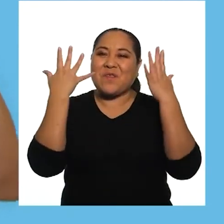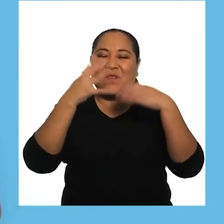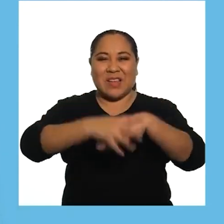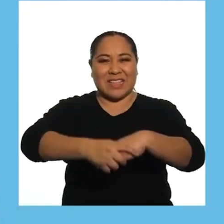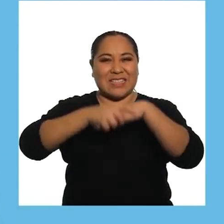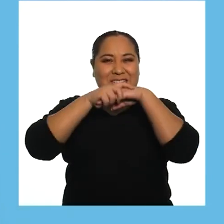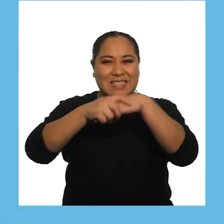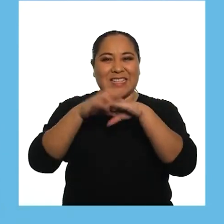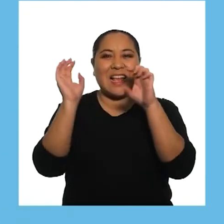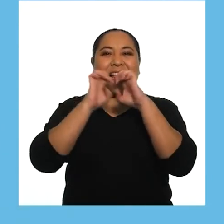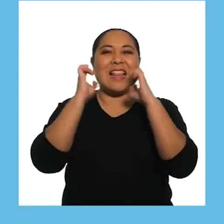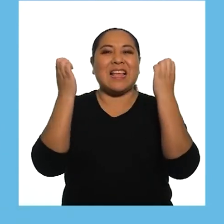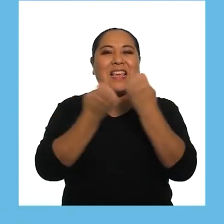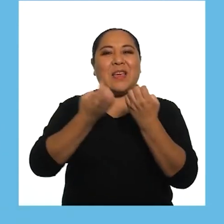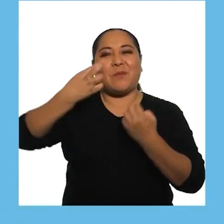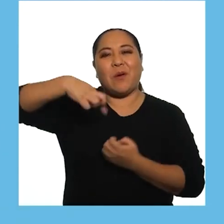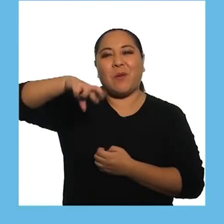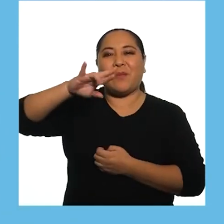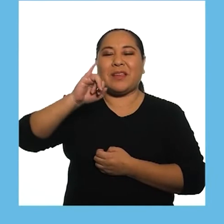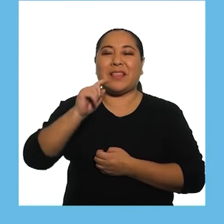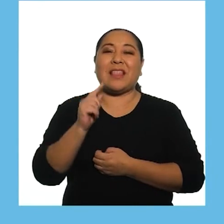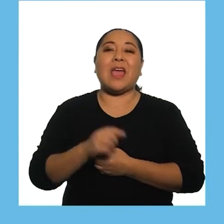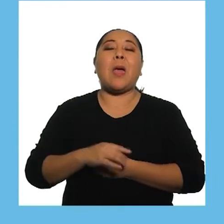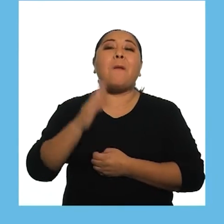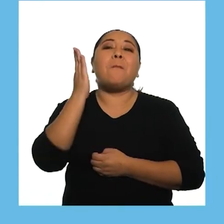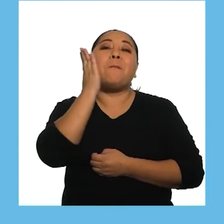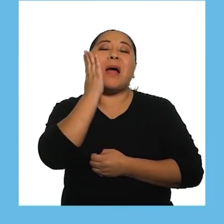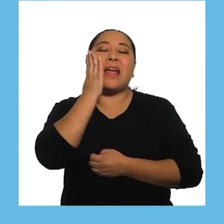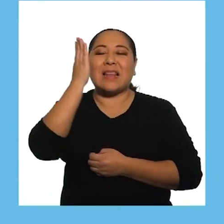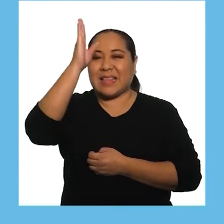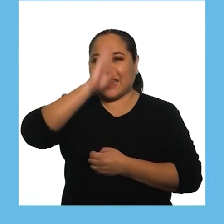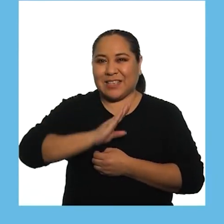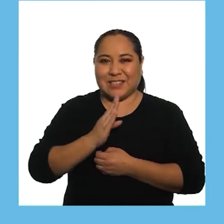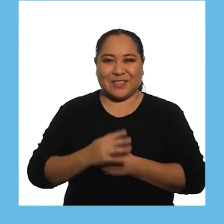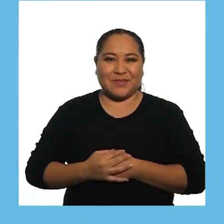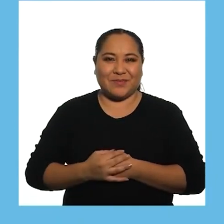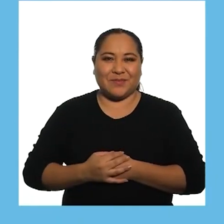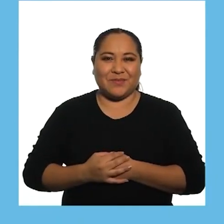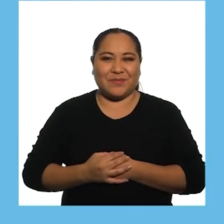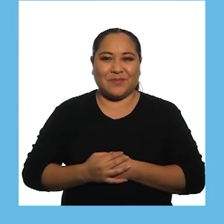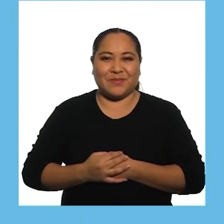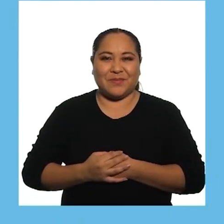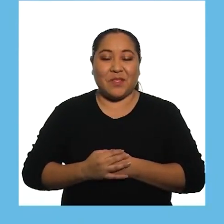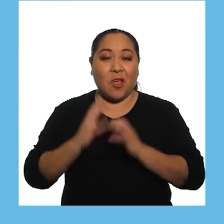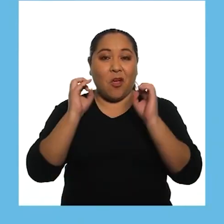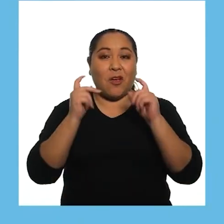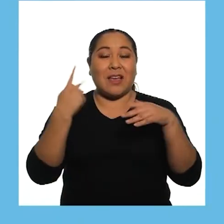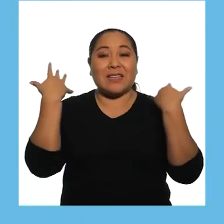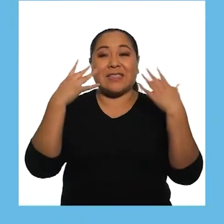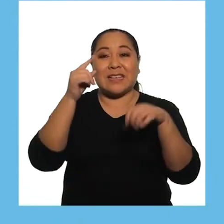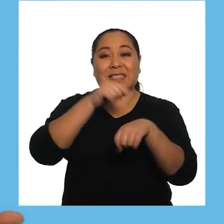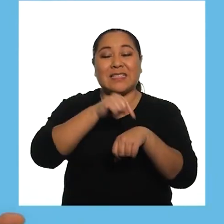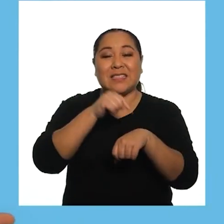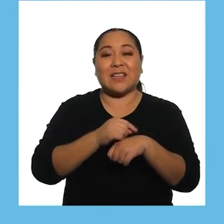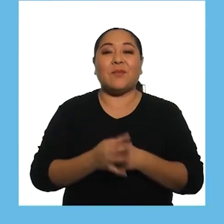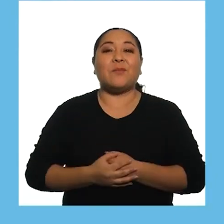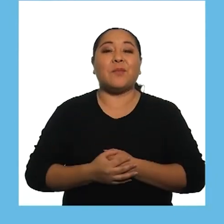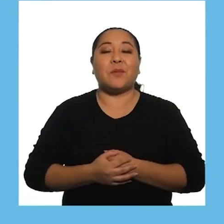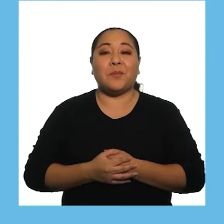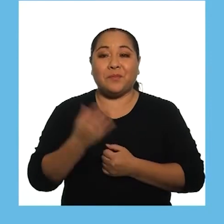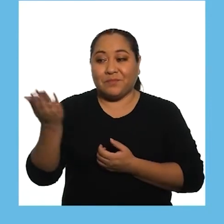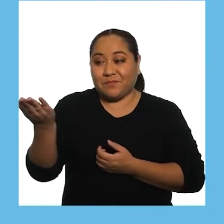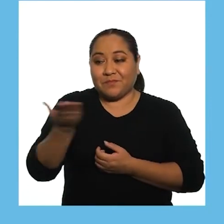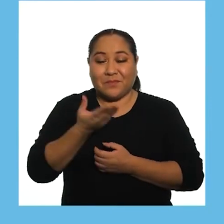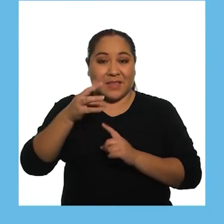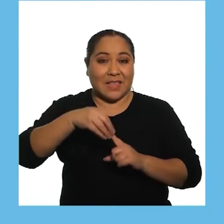Felicitaciones Al equipo Del Prite Madre de Dios Bien Es momento